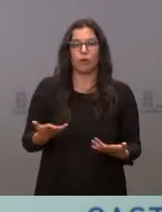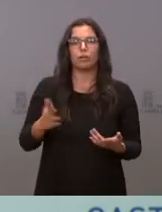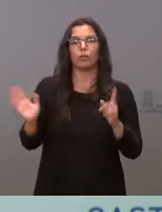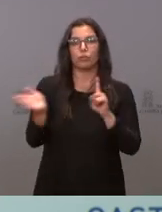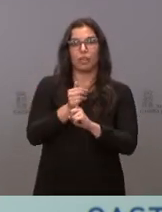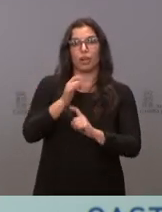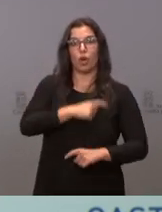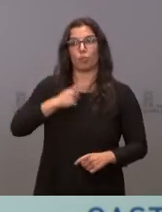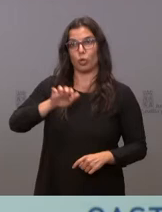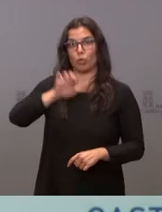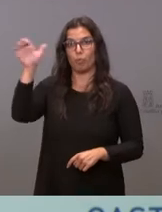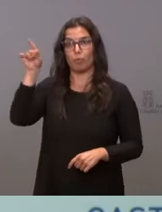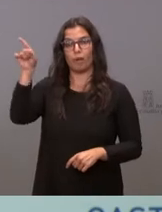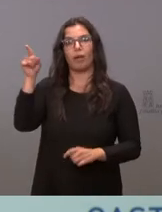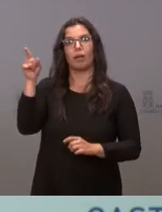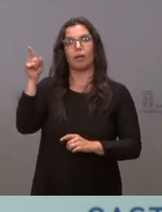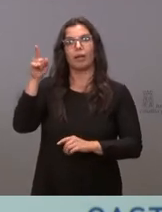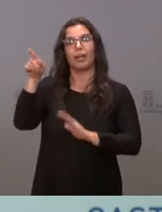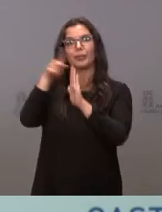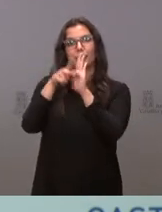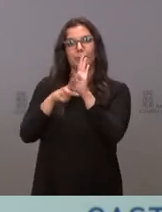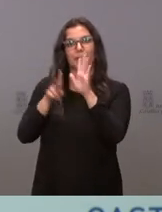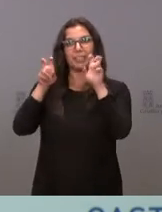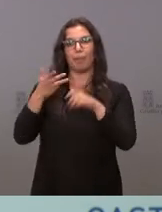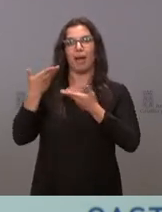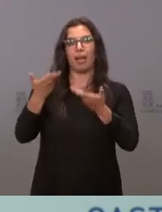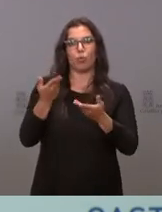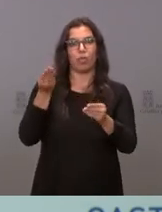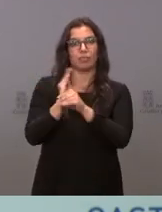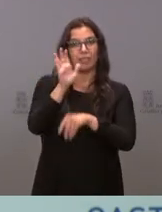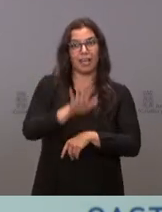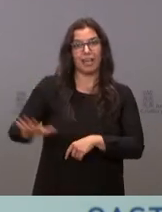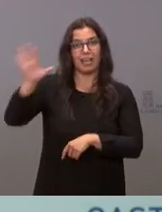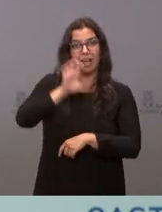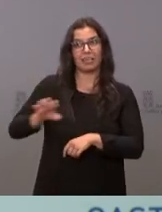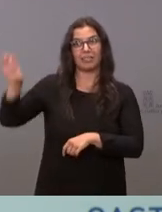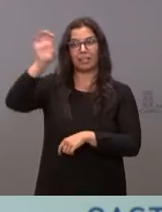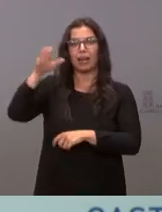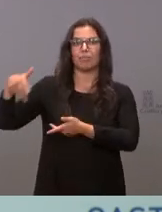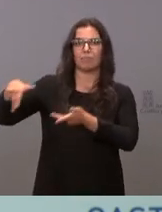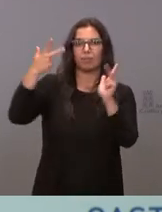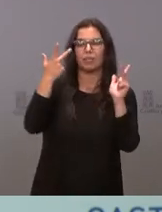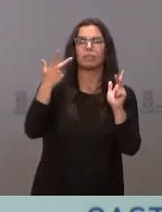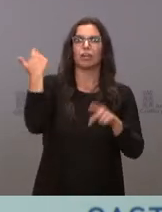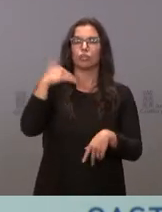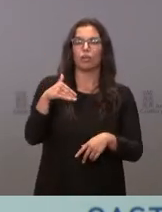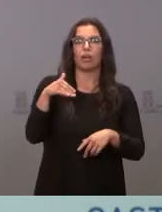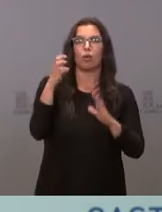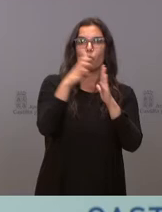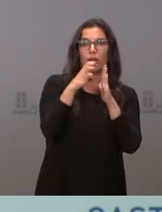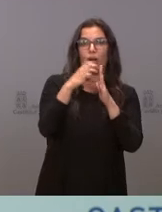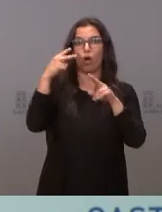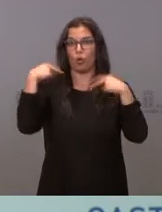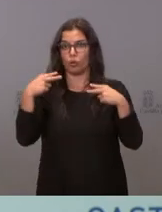Comisión Europea modifique las directrices sobre ayudas estatales y permita a las provincias de Soria, Cuenca y Teruel que se puedan